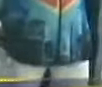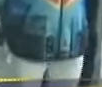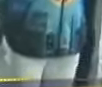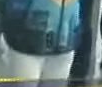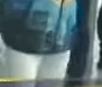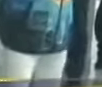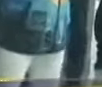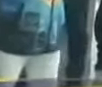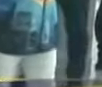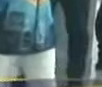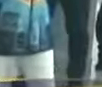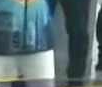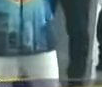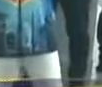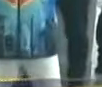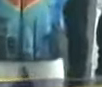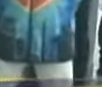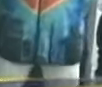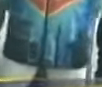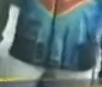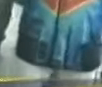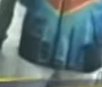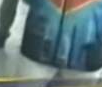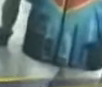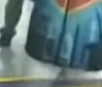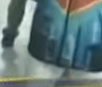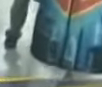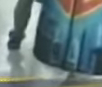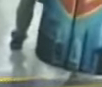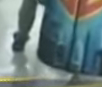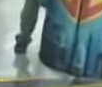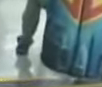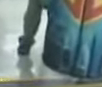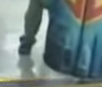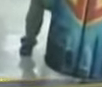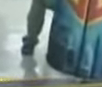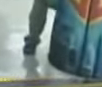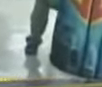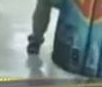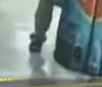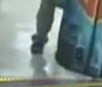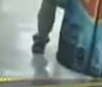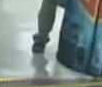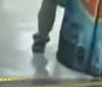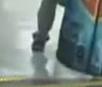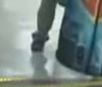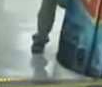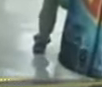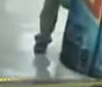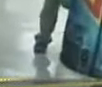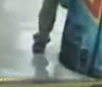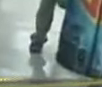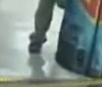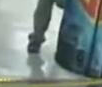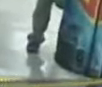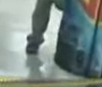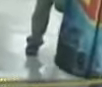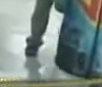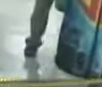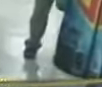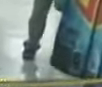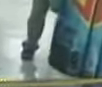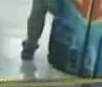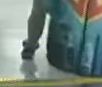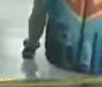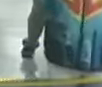que ha sido el gran esfuerzo dentro de un sistema económico que ha sido bloqueado por las imperiales medidas coercitivas